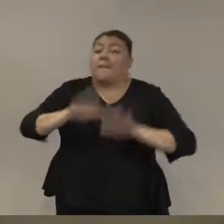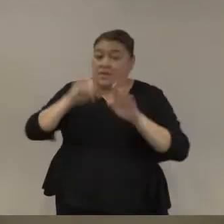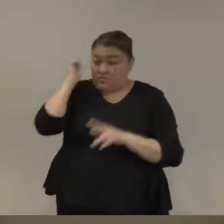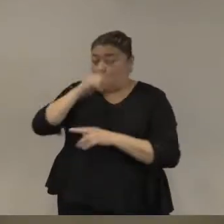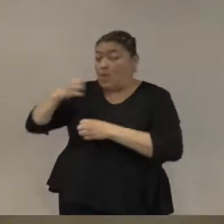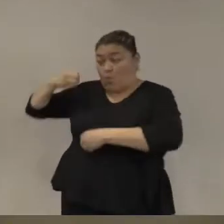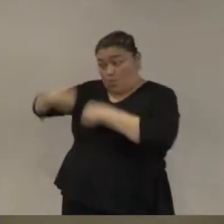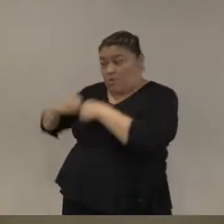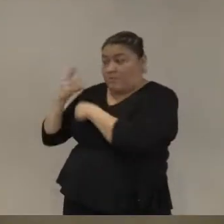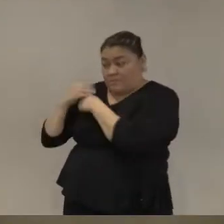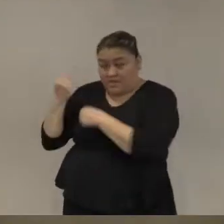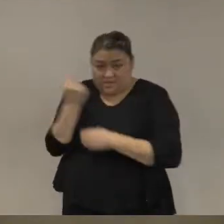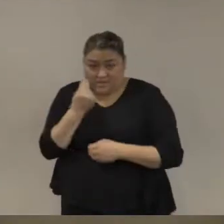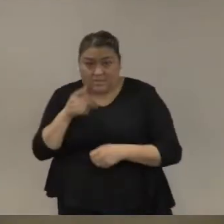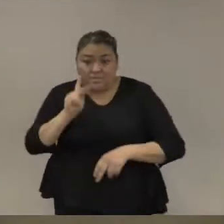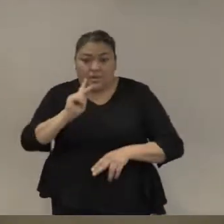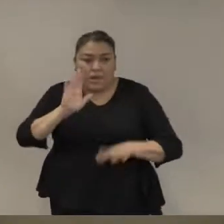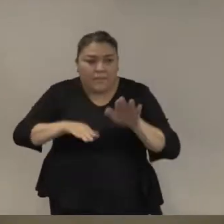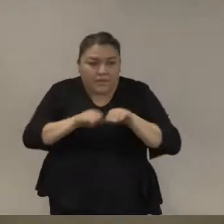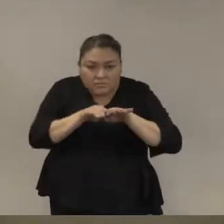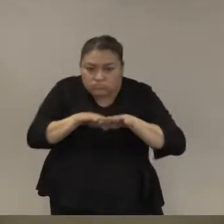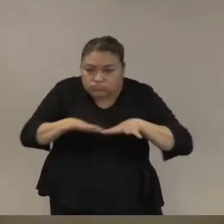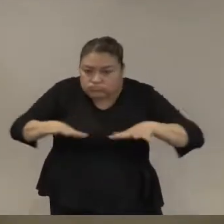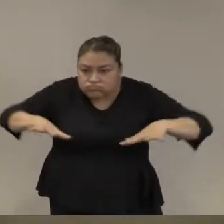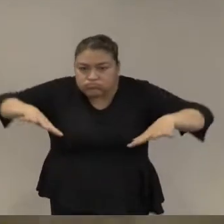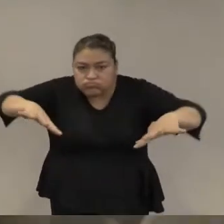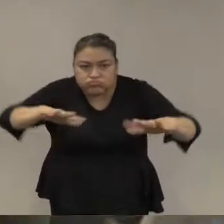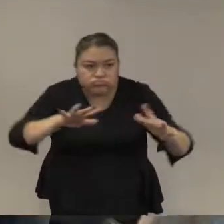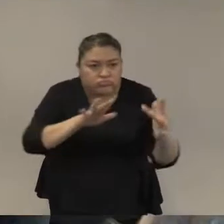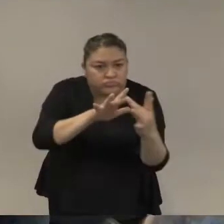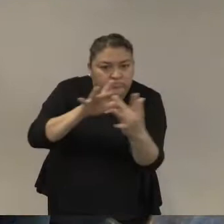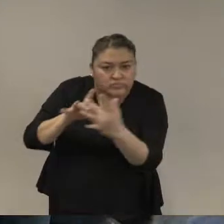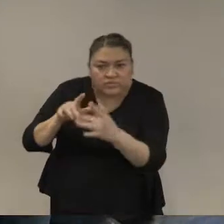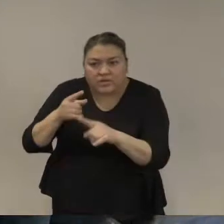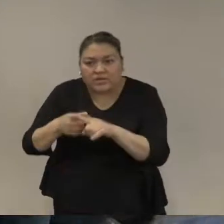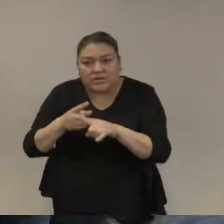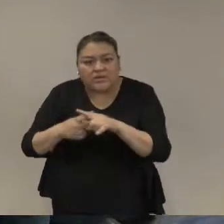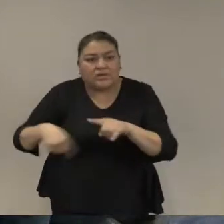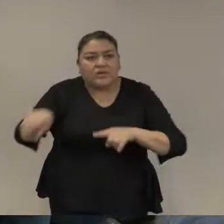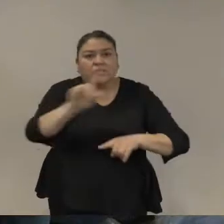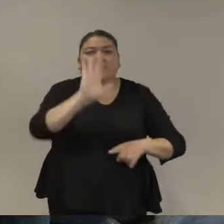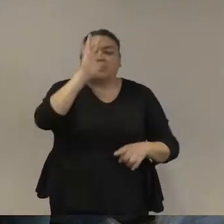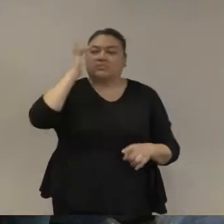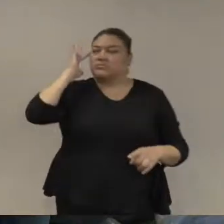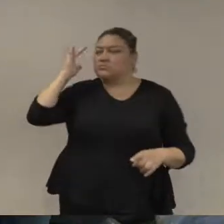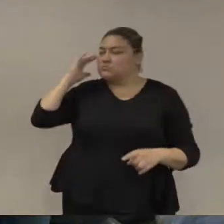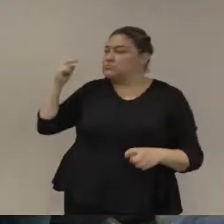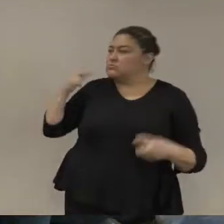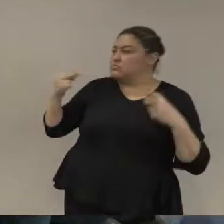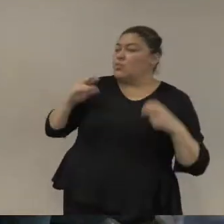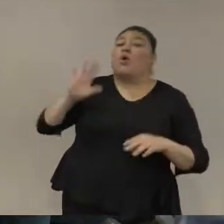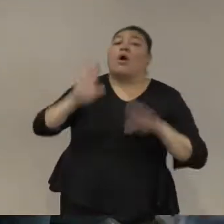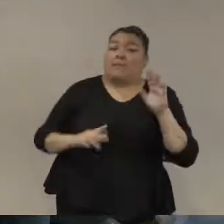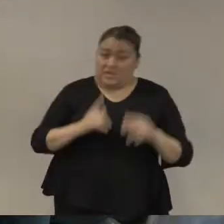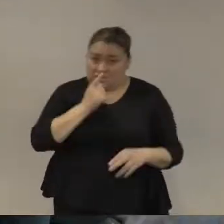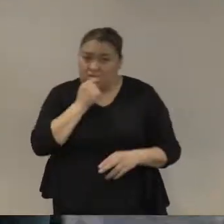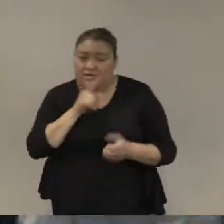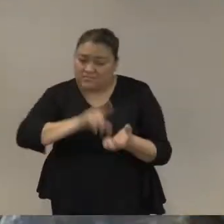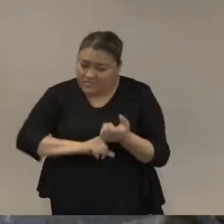dibujan esas redes esas redes pueden llevar a personajes que viven en la legalidad incluso oficiales del estado